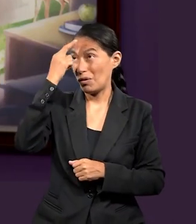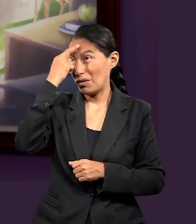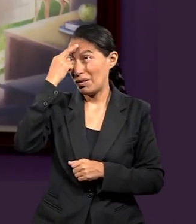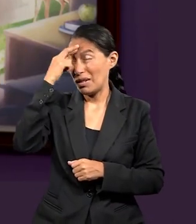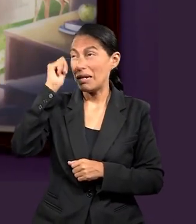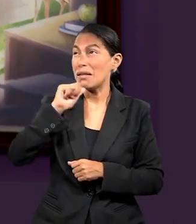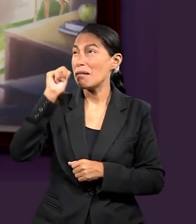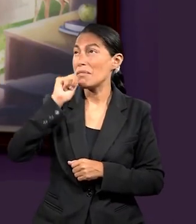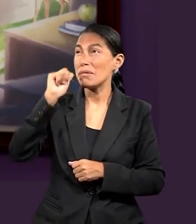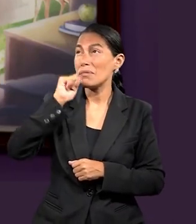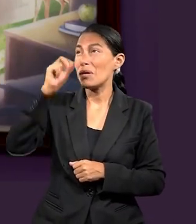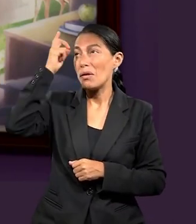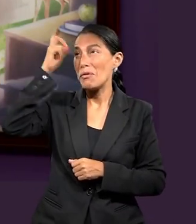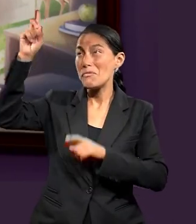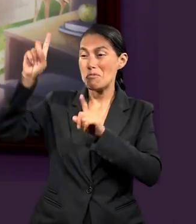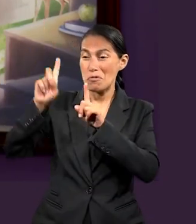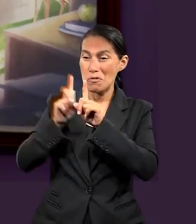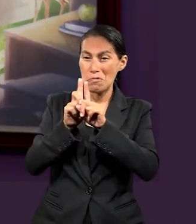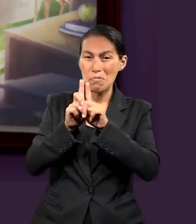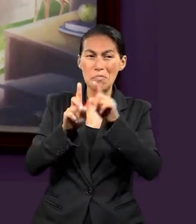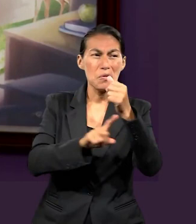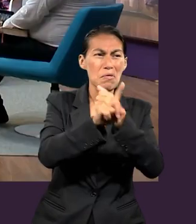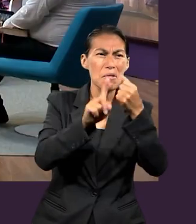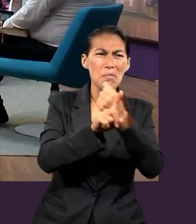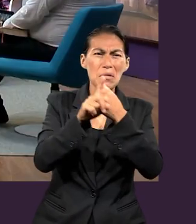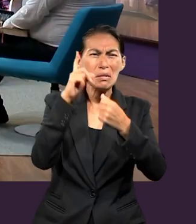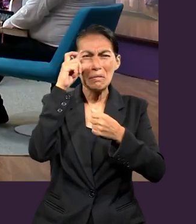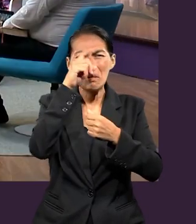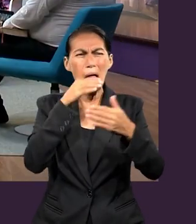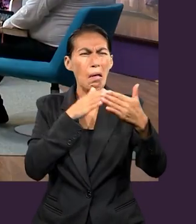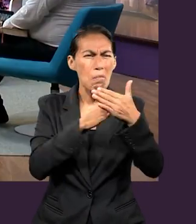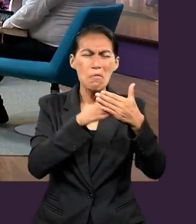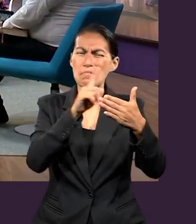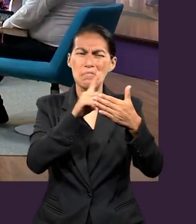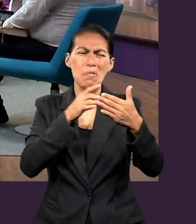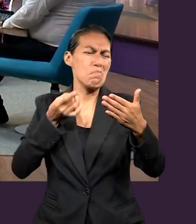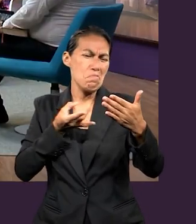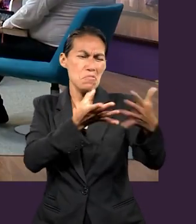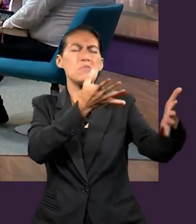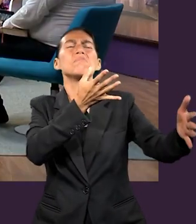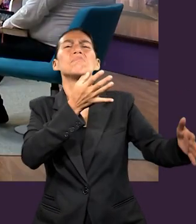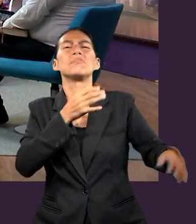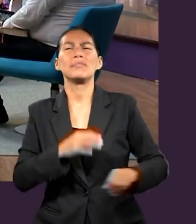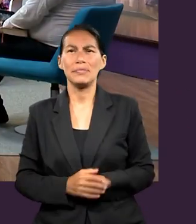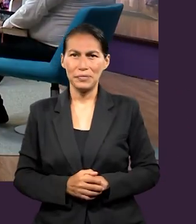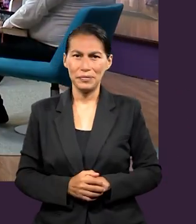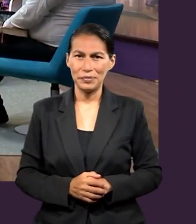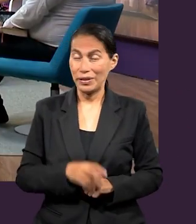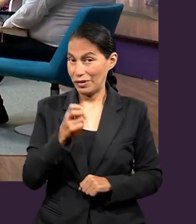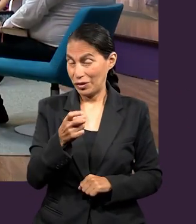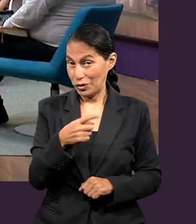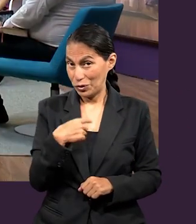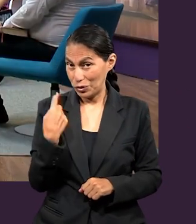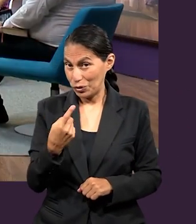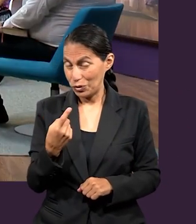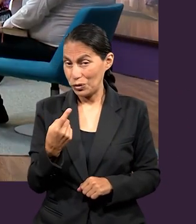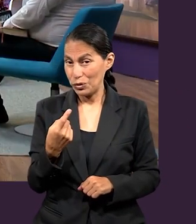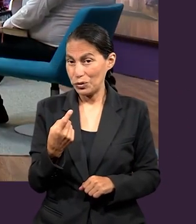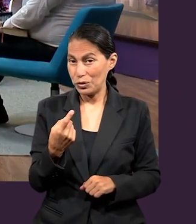presente, podemos afrontar dificultades. Muy bien. Entonces, para resumir, podríamos decir que cuando